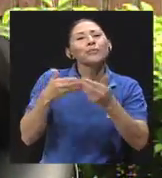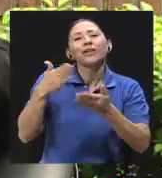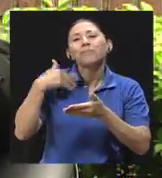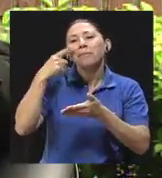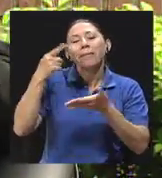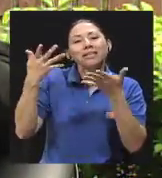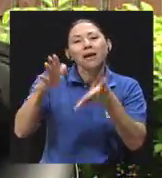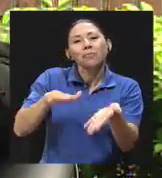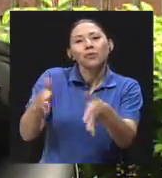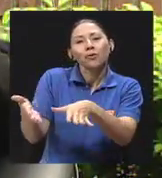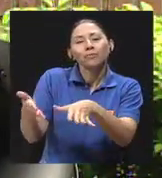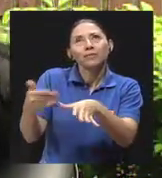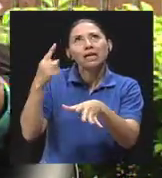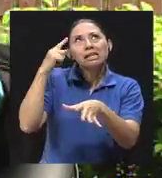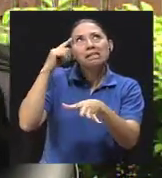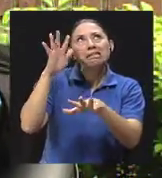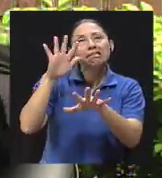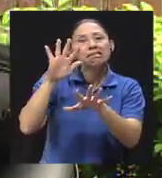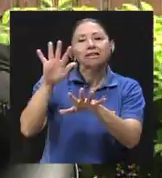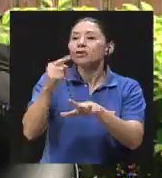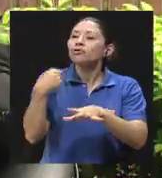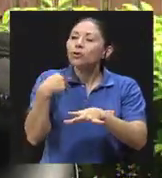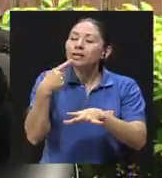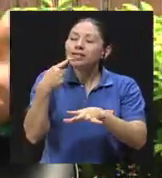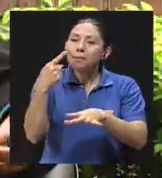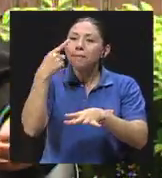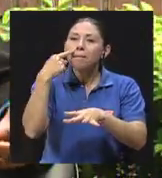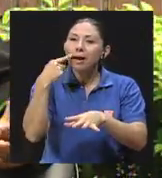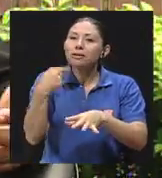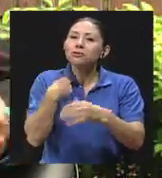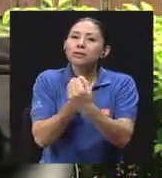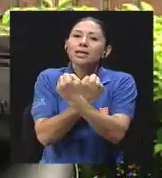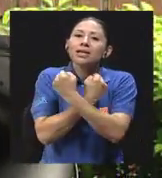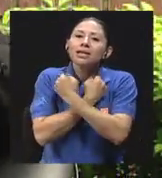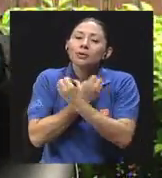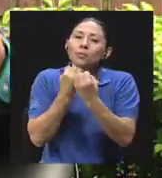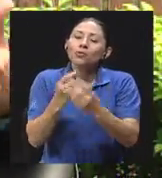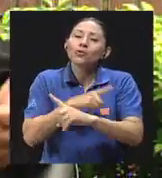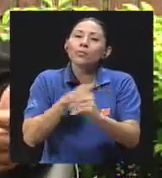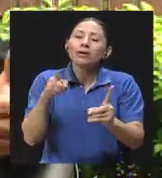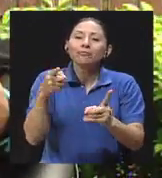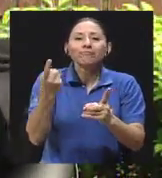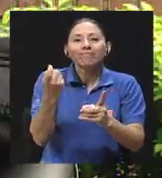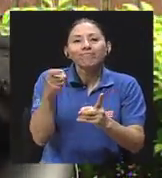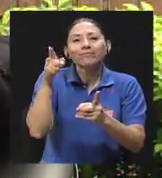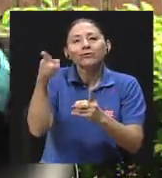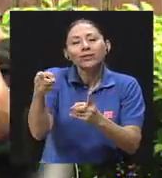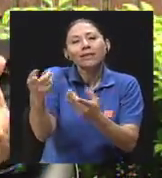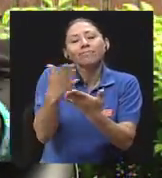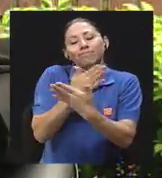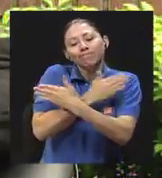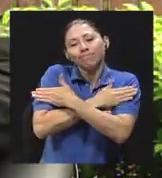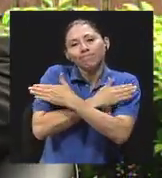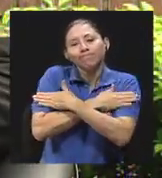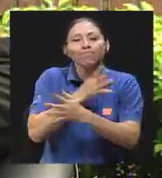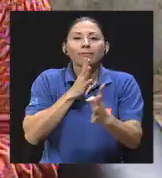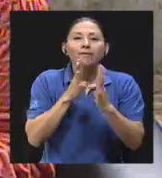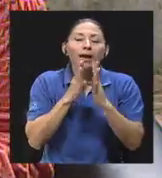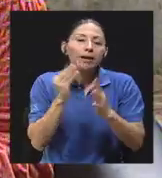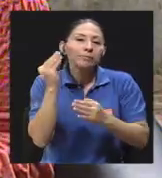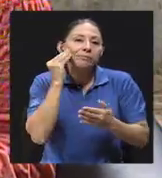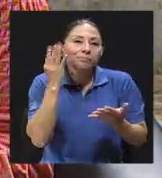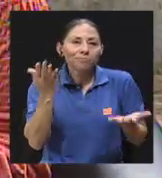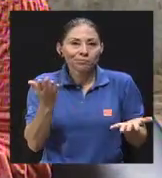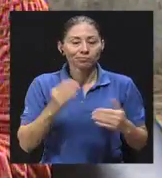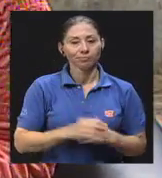te quiero mucho, pero me quedaste debiendo que nunca me hablaste, nunca me abrazaste, nunca me besaste. Don Jaime,